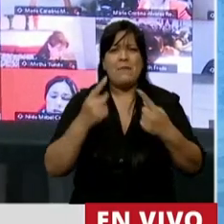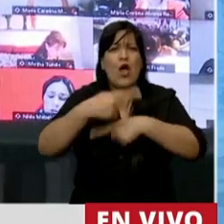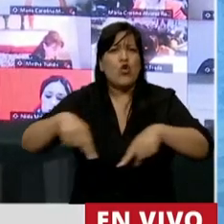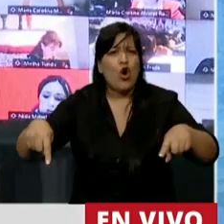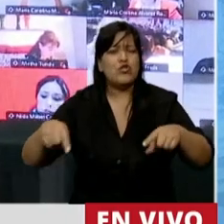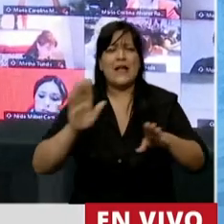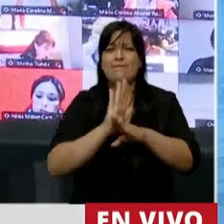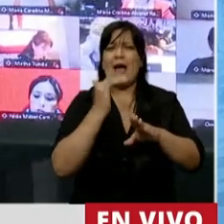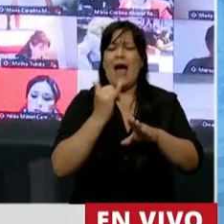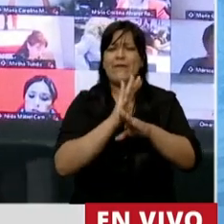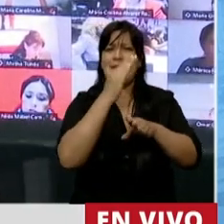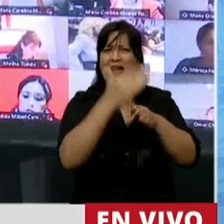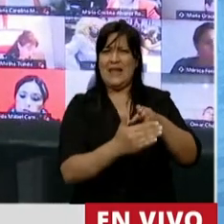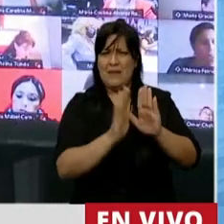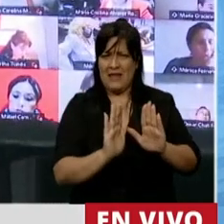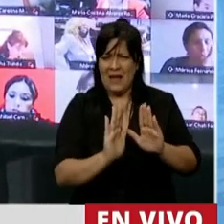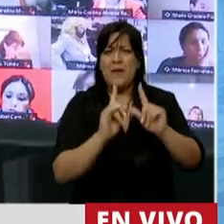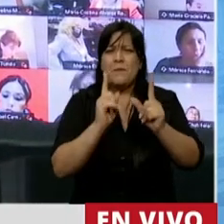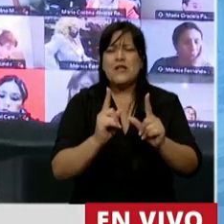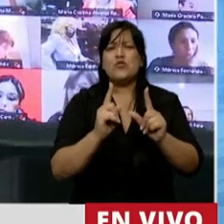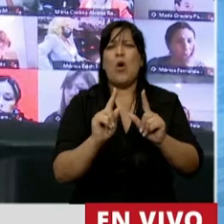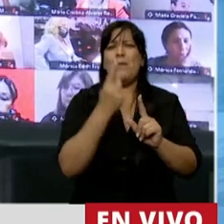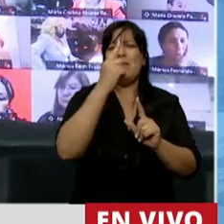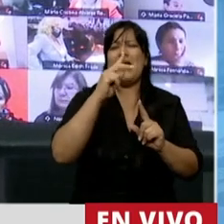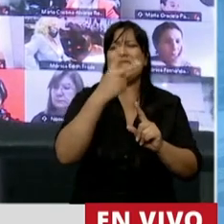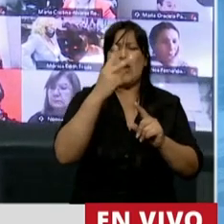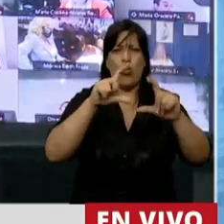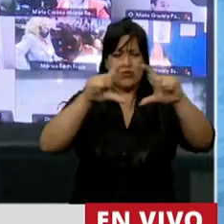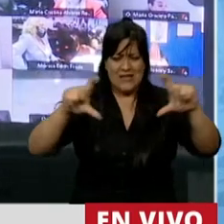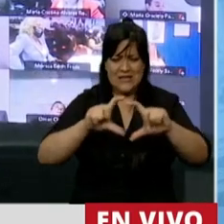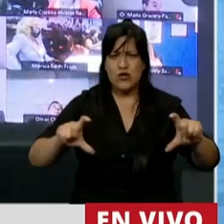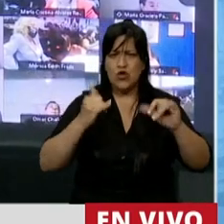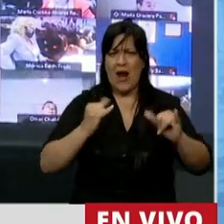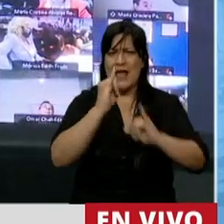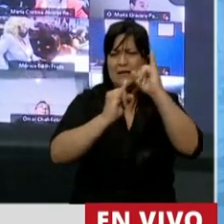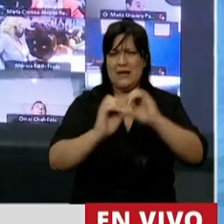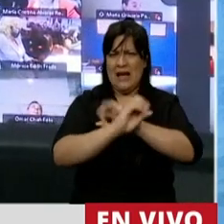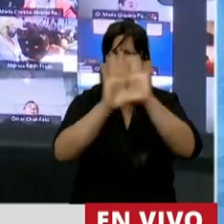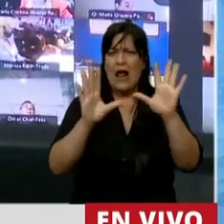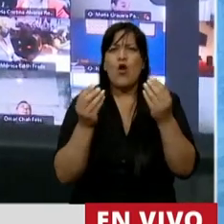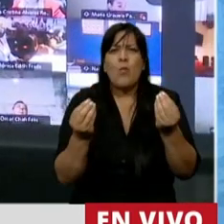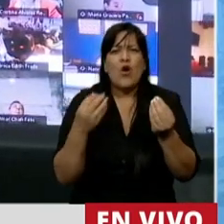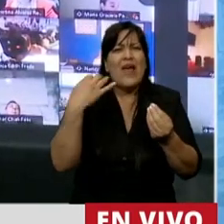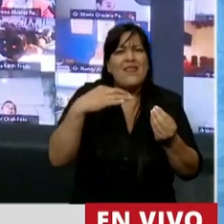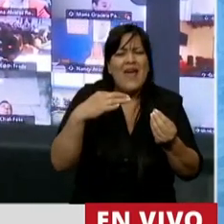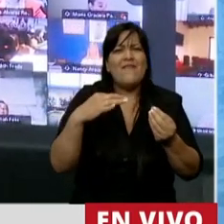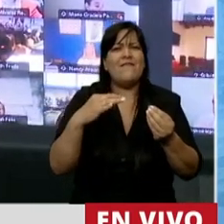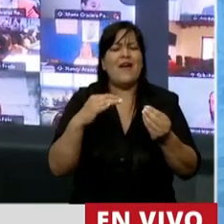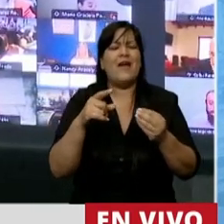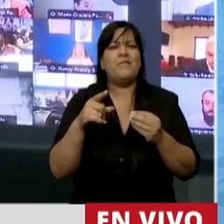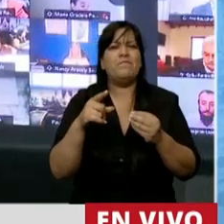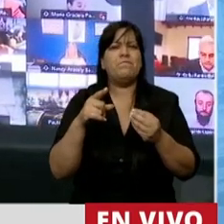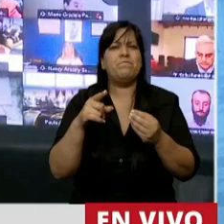que están mencionados en la primera y segunda sección porque los tiene que hacer compatibles con la